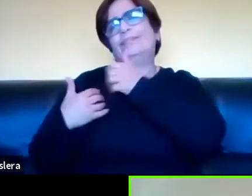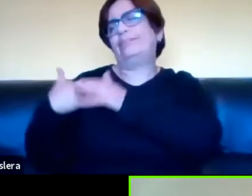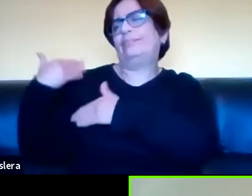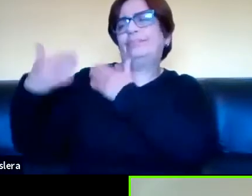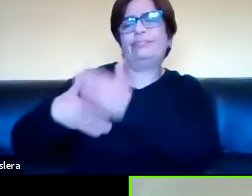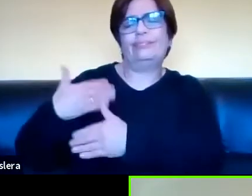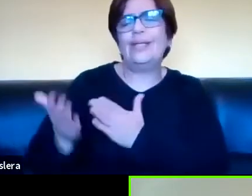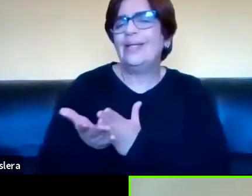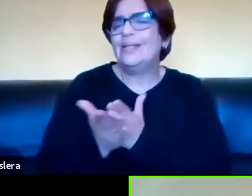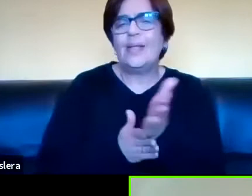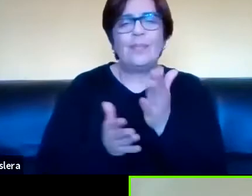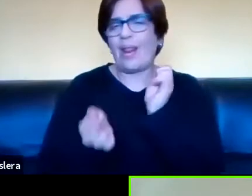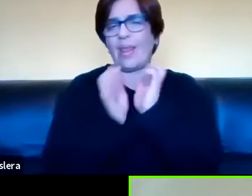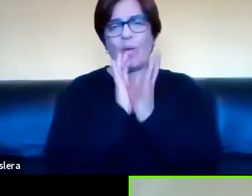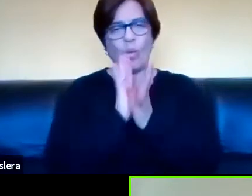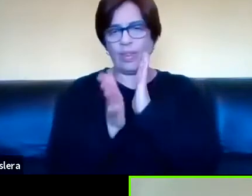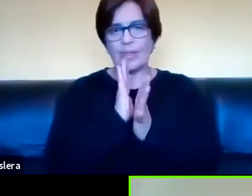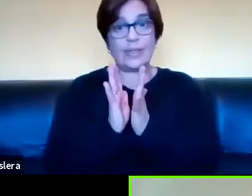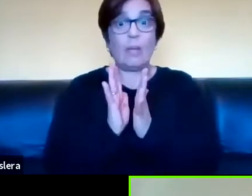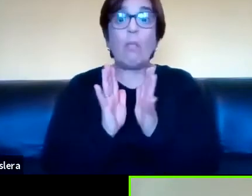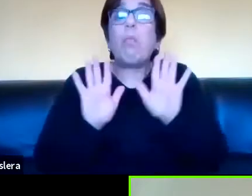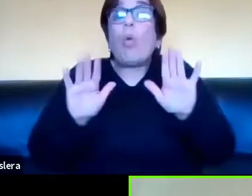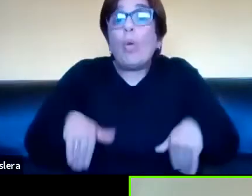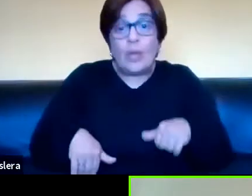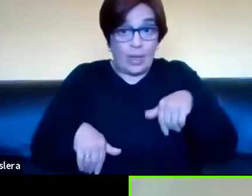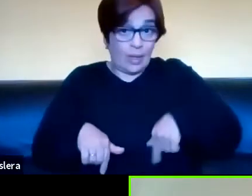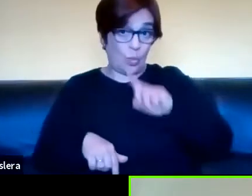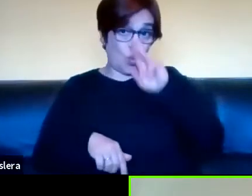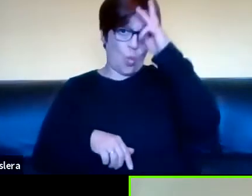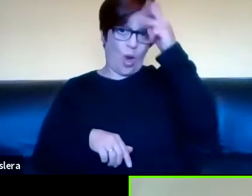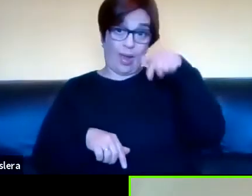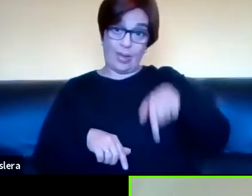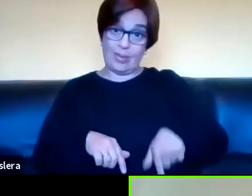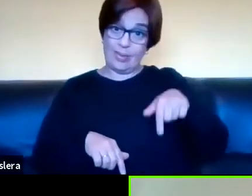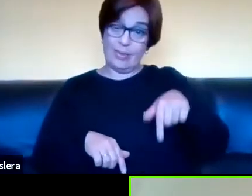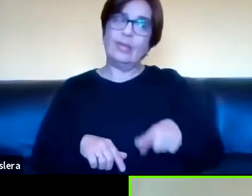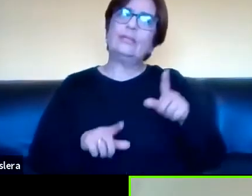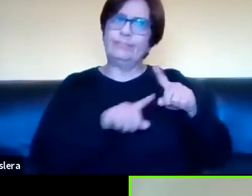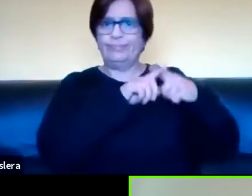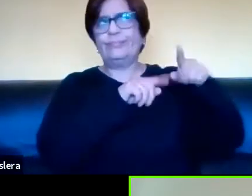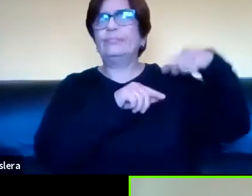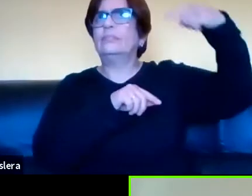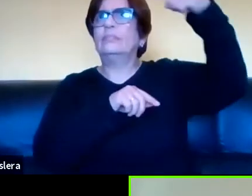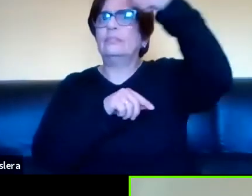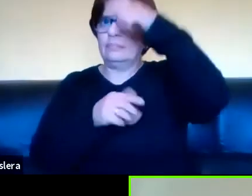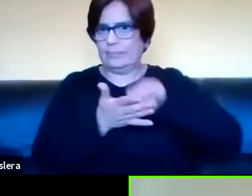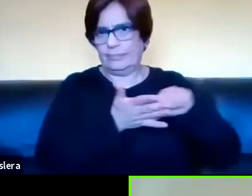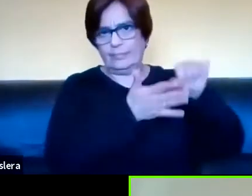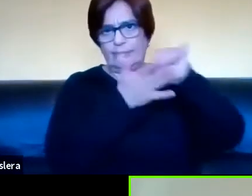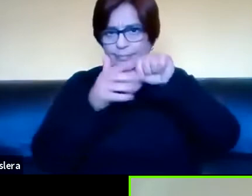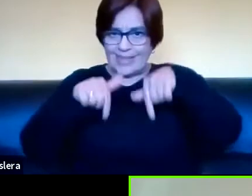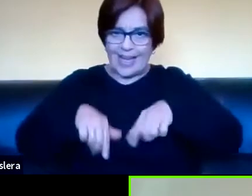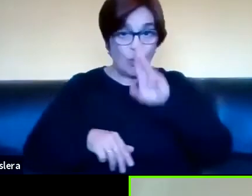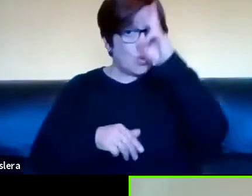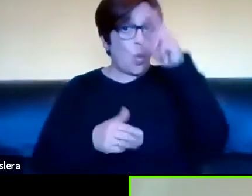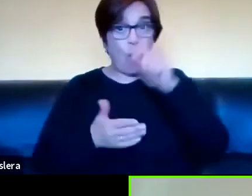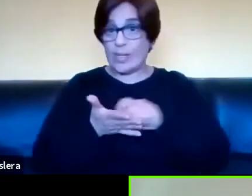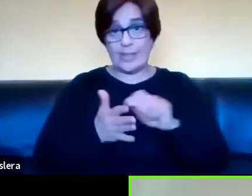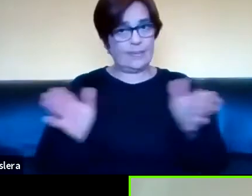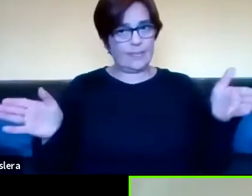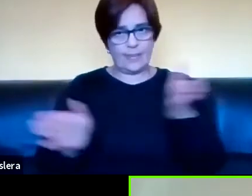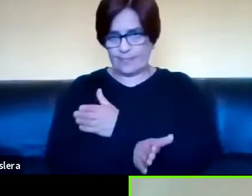que la lengua de señas, por lo menos la lengua de señas uruguaya, esto se puede discutir para otras lenguas de señas, pero la lengua de señas uruguaya no tiene escritura.